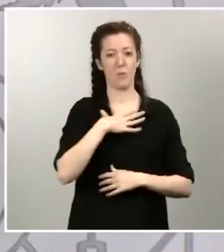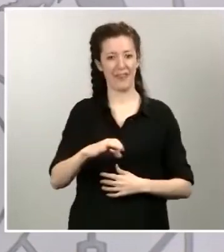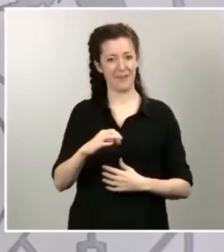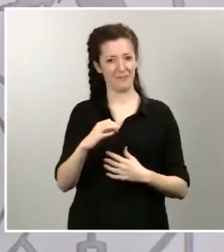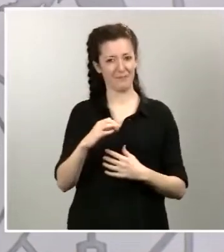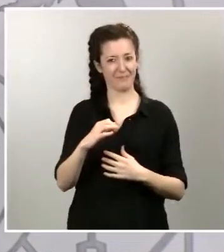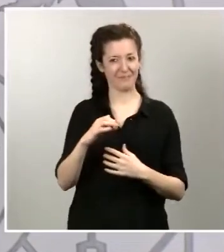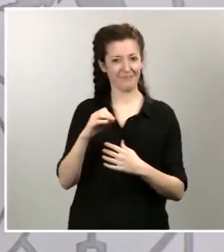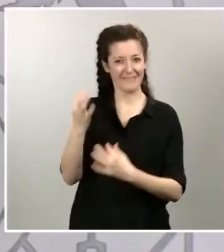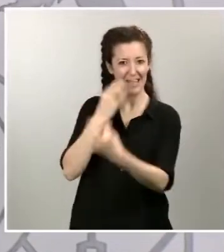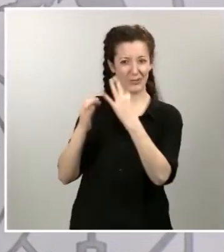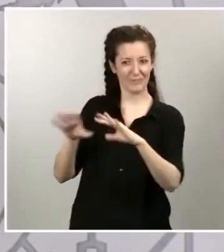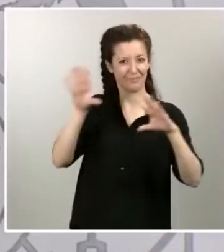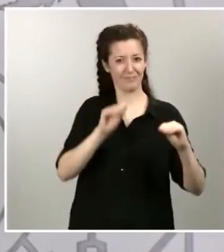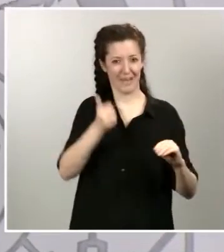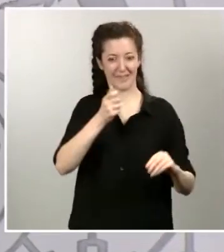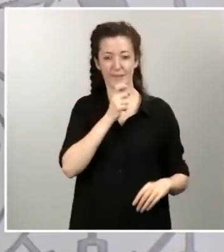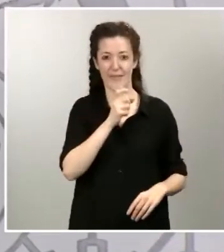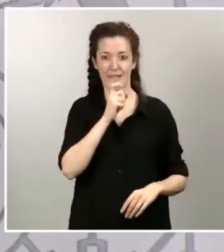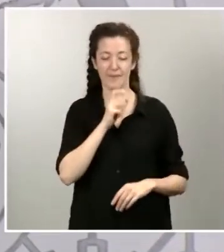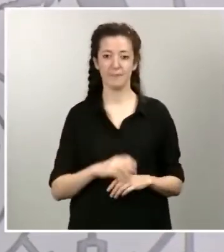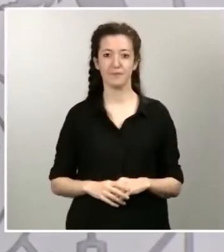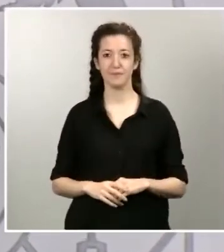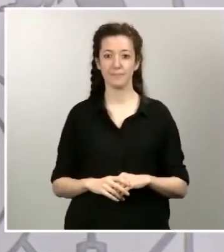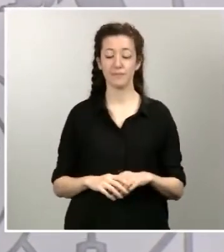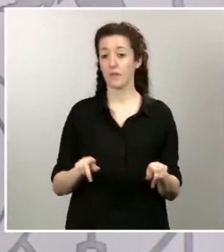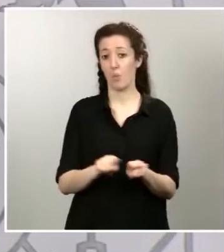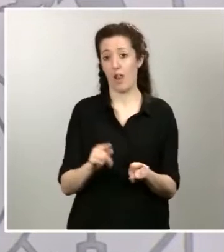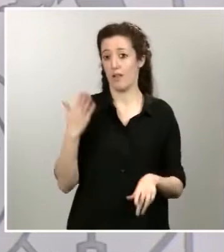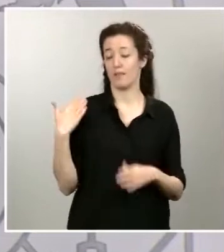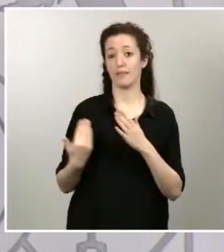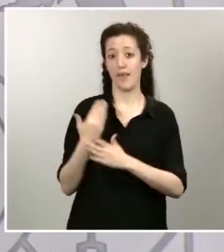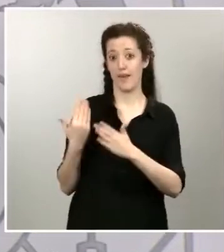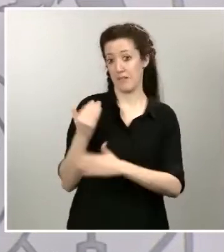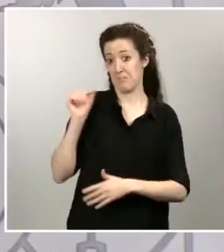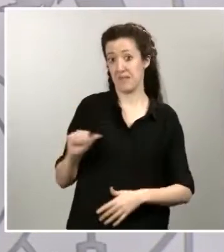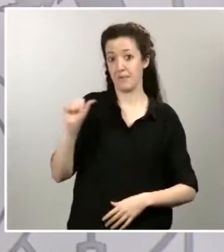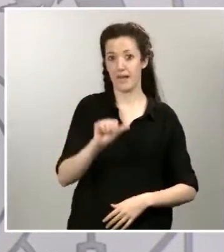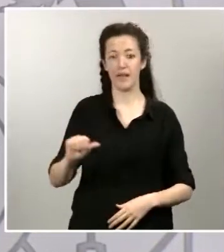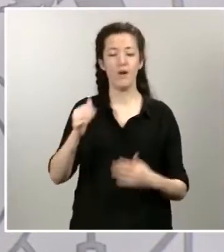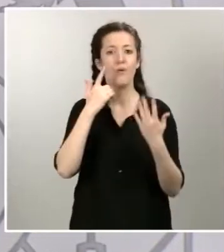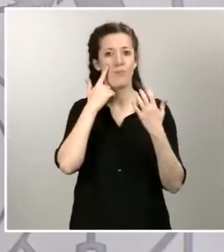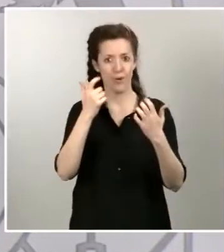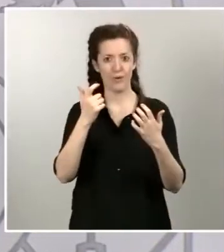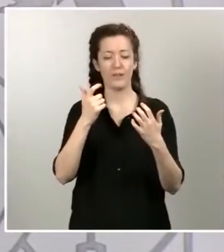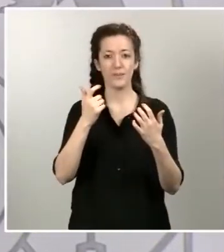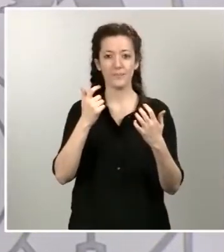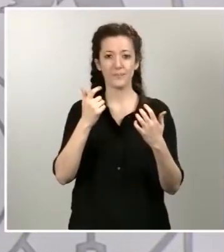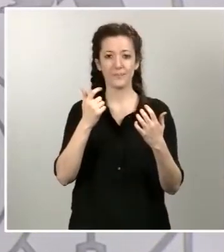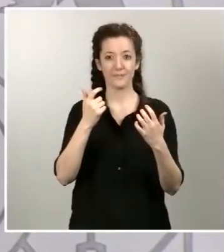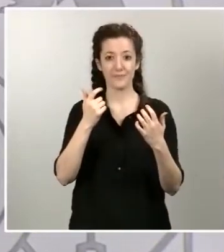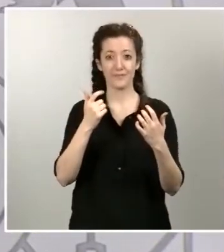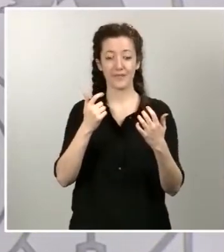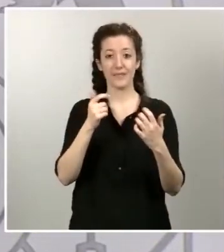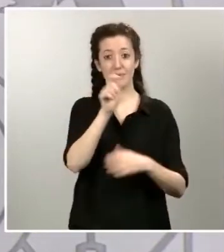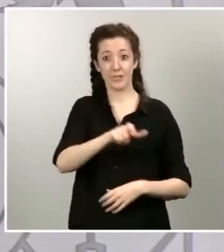Como en estos días anteriores, ya varias semanas, estamos viendo un descenso progresivo en el número de nuevos hospitalizados,